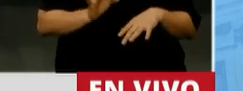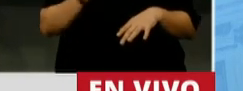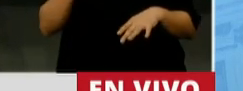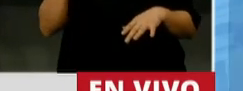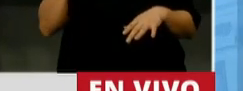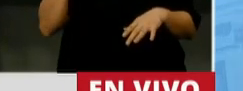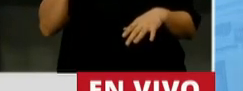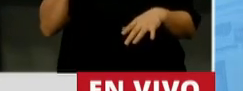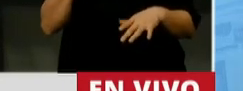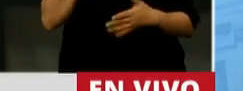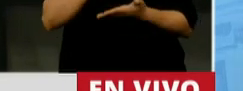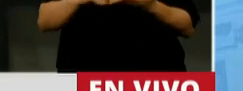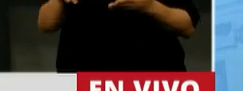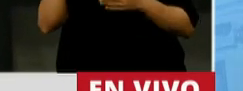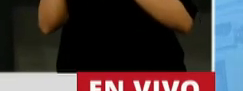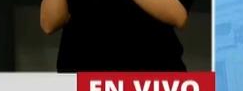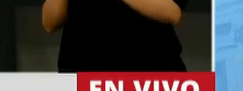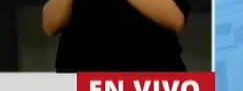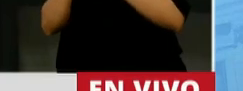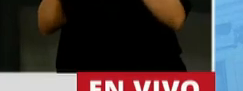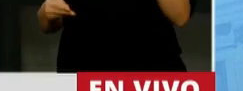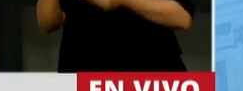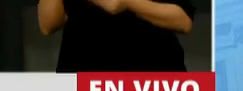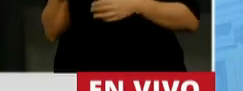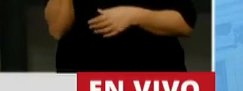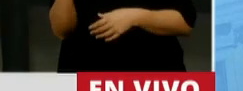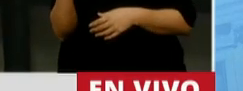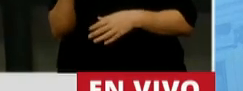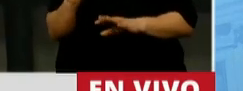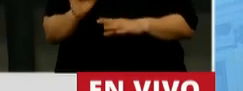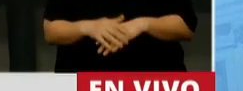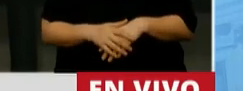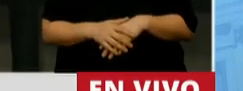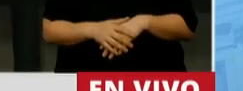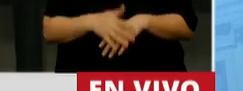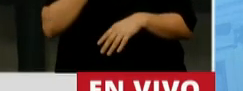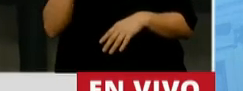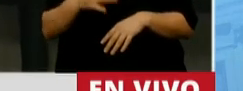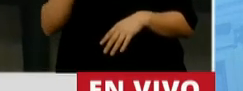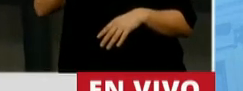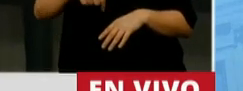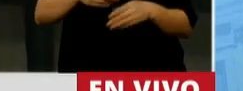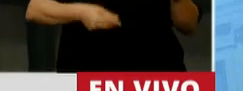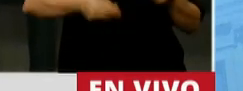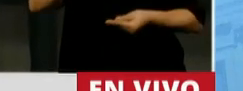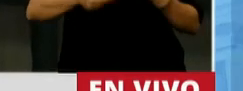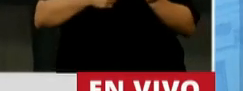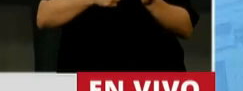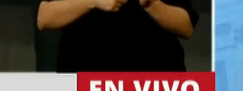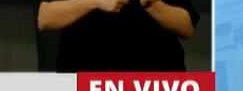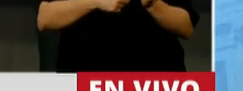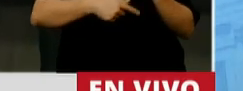en el Senado de la Nación y créame que este debe ser el